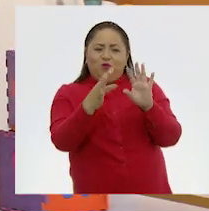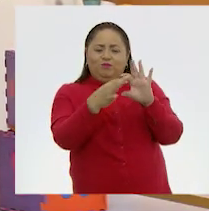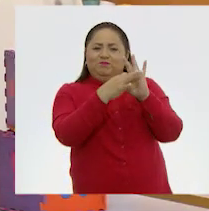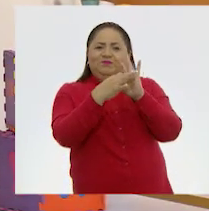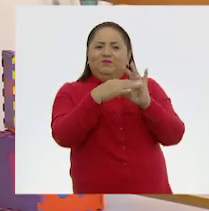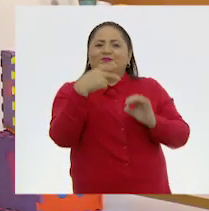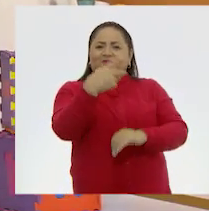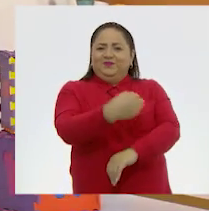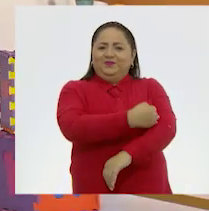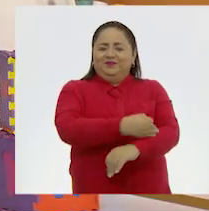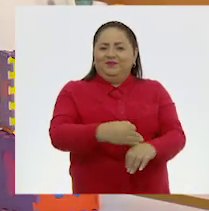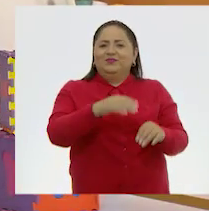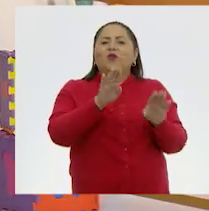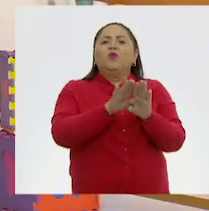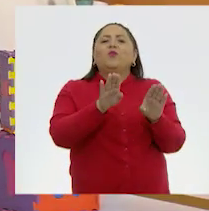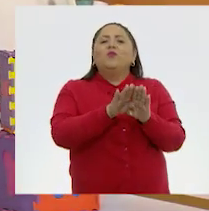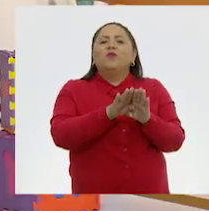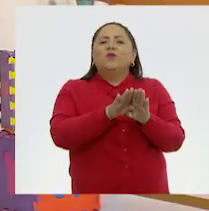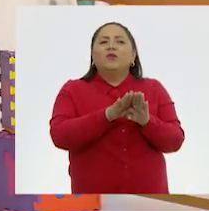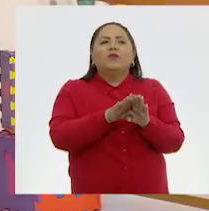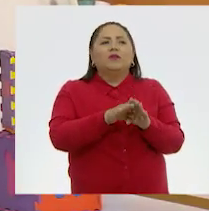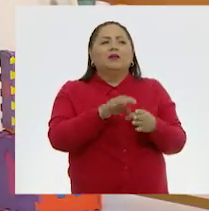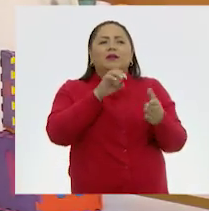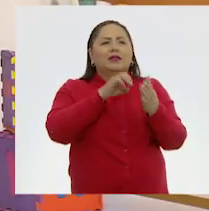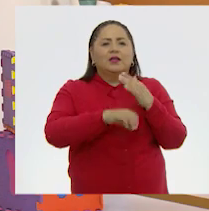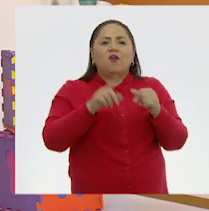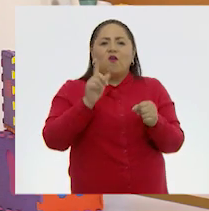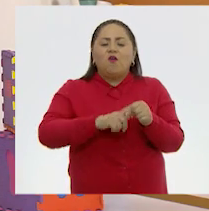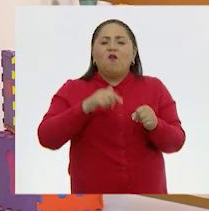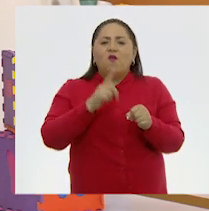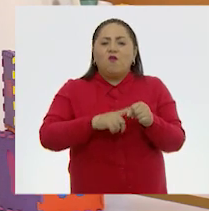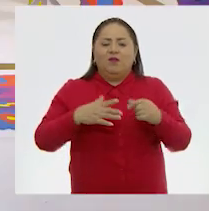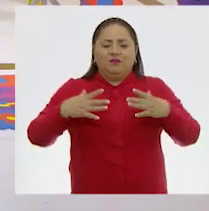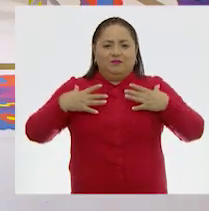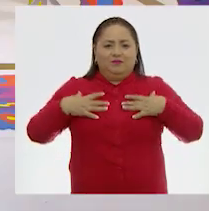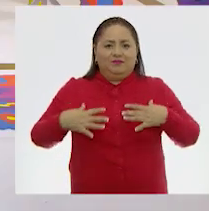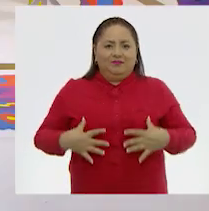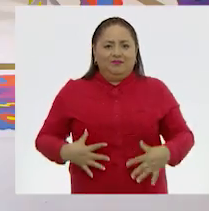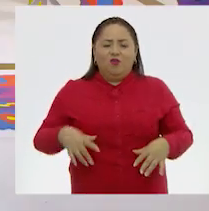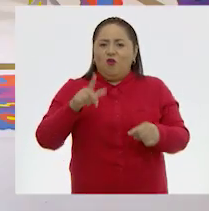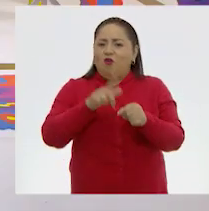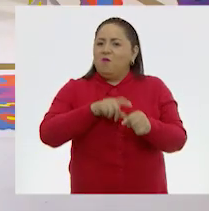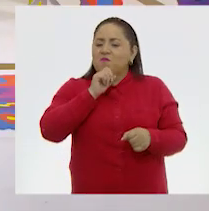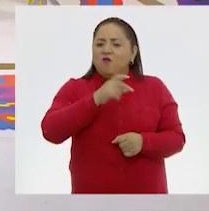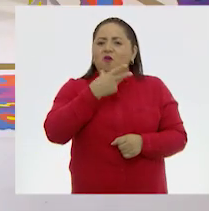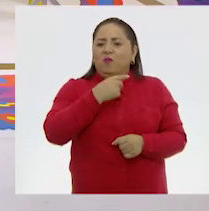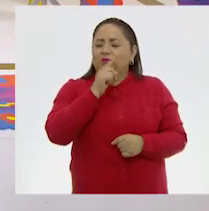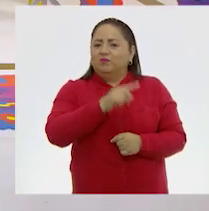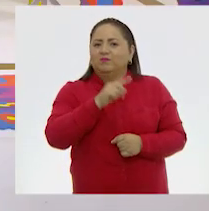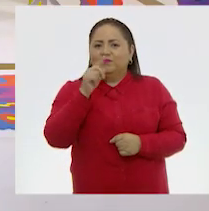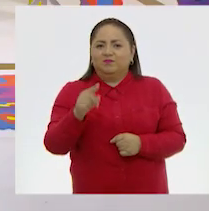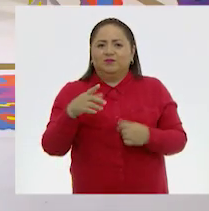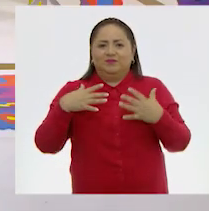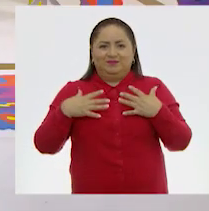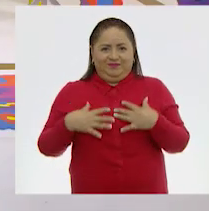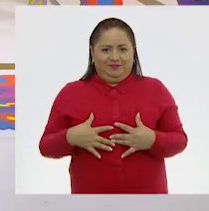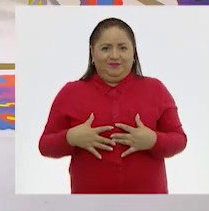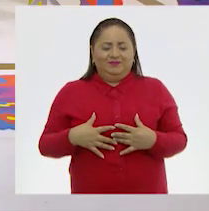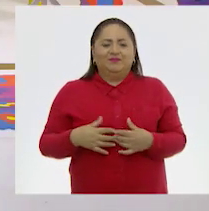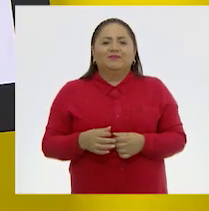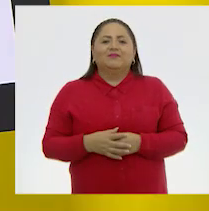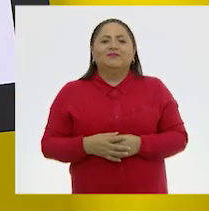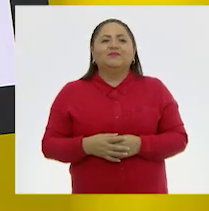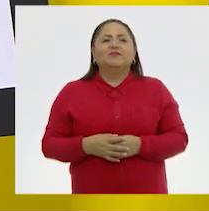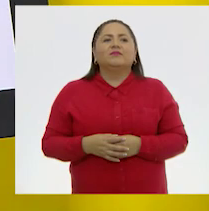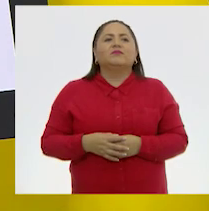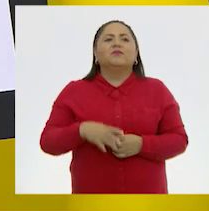en su familia, como coloreando del mismo color la ropa que ellos tienen.